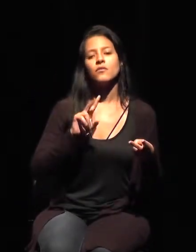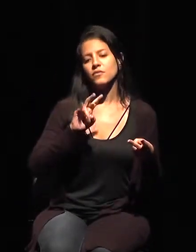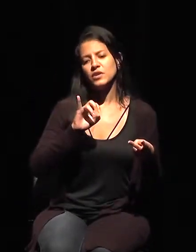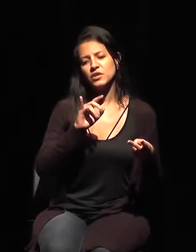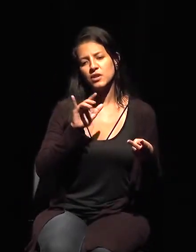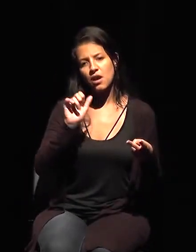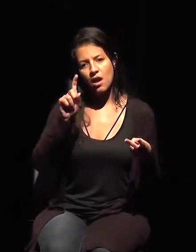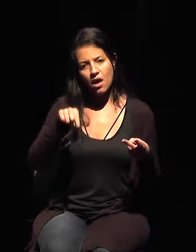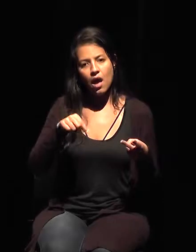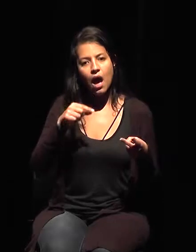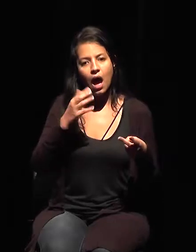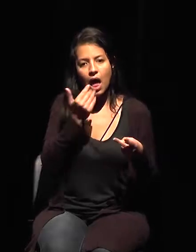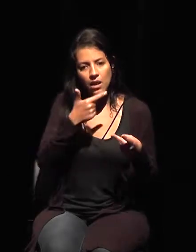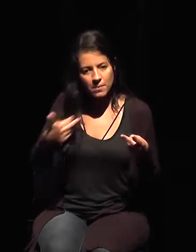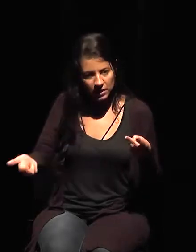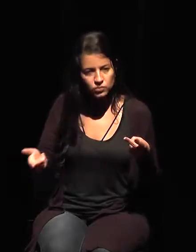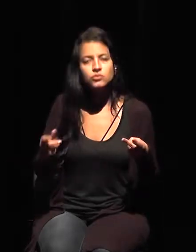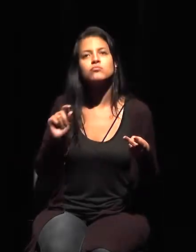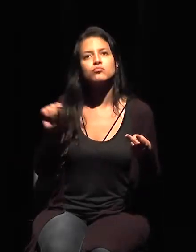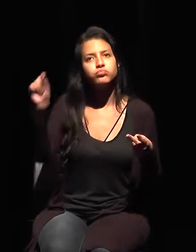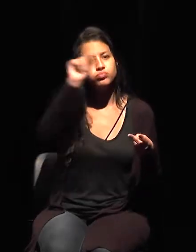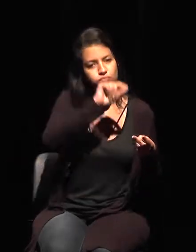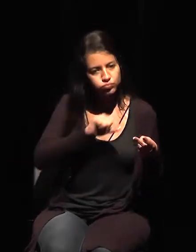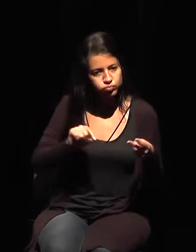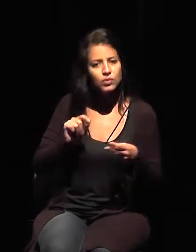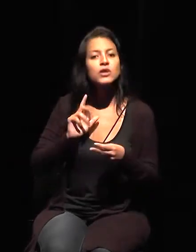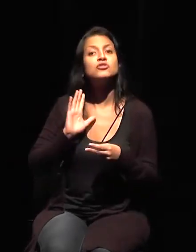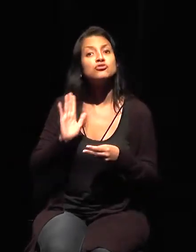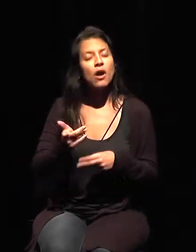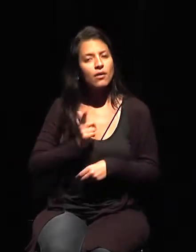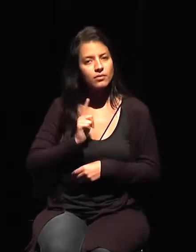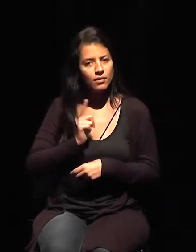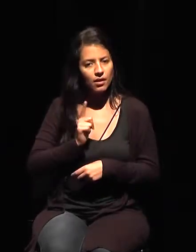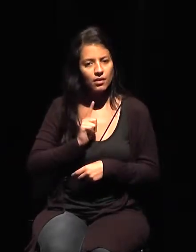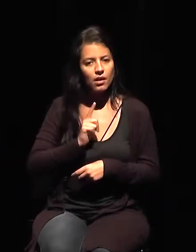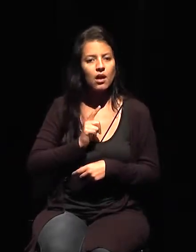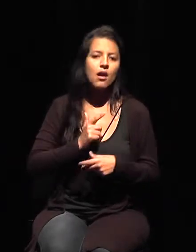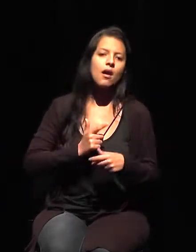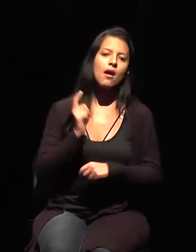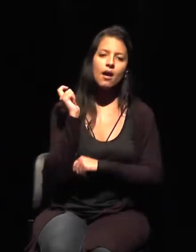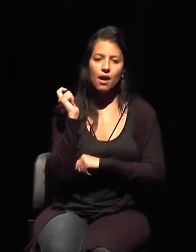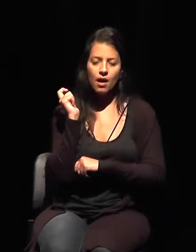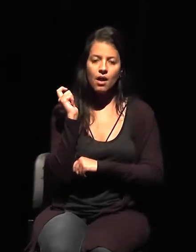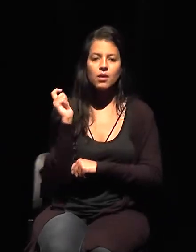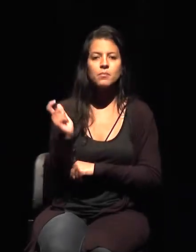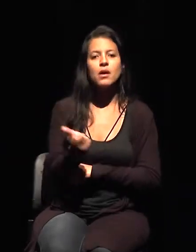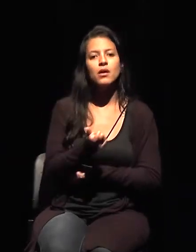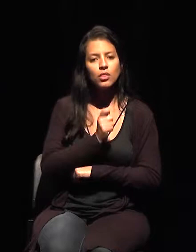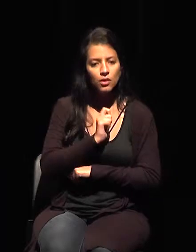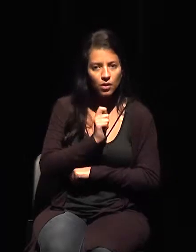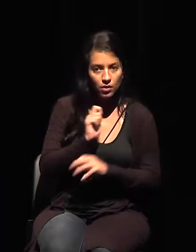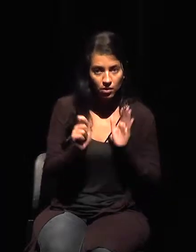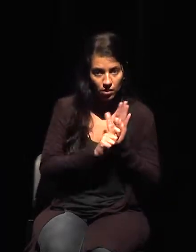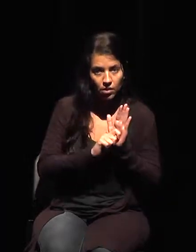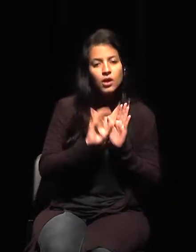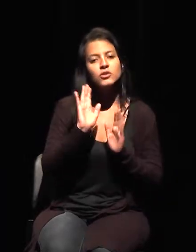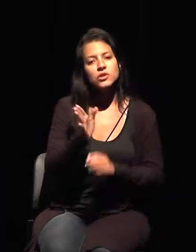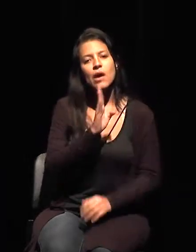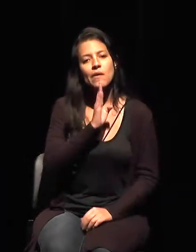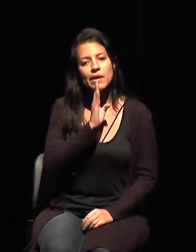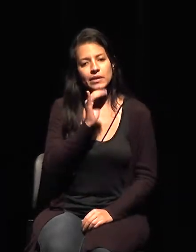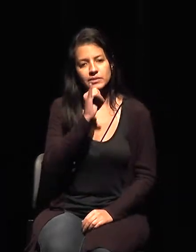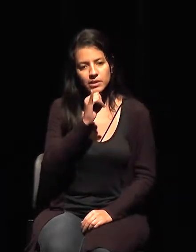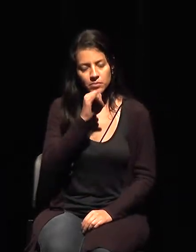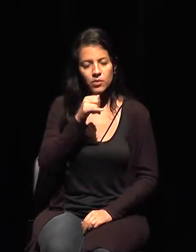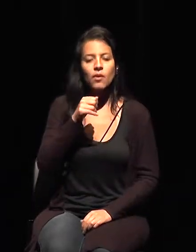con aduanas, pero es difícil, armas y drogas, pues ya tenemos una expertise de mirarlo por rayo X, pero los